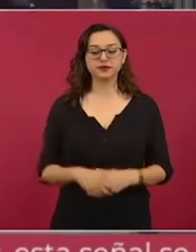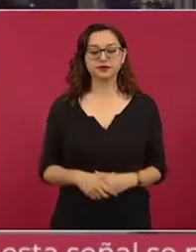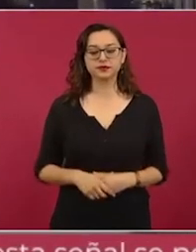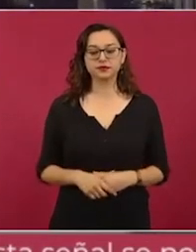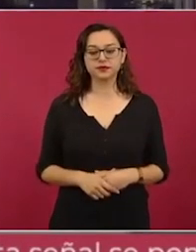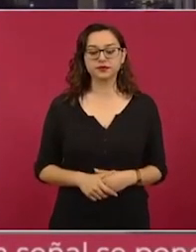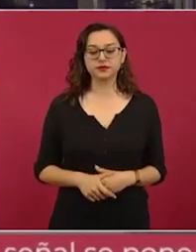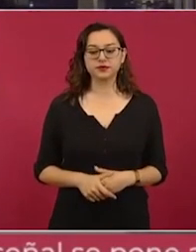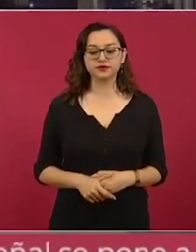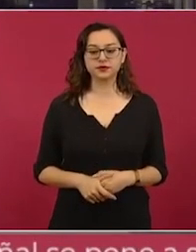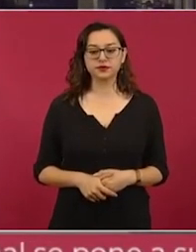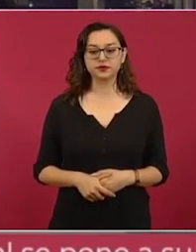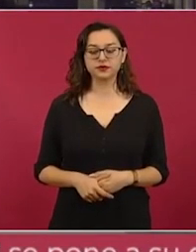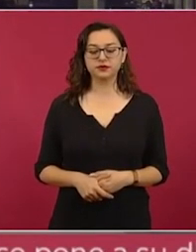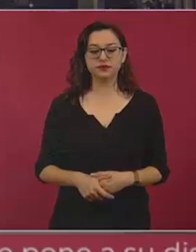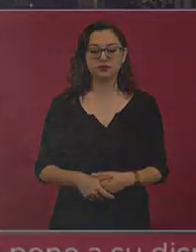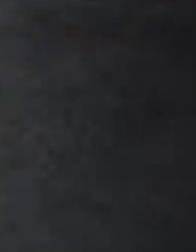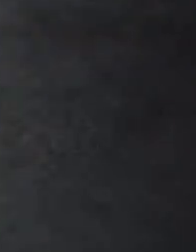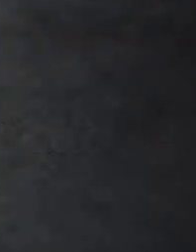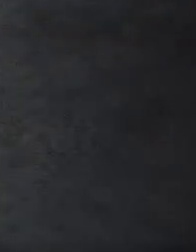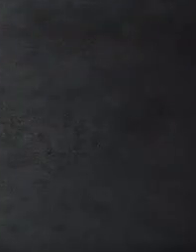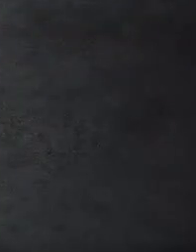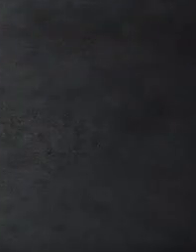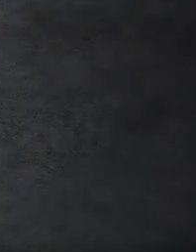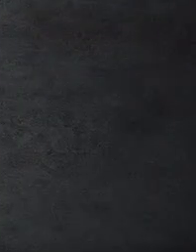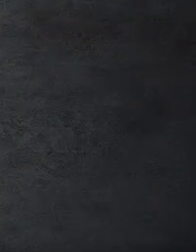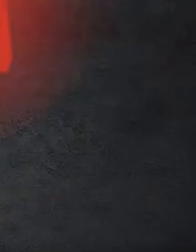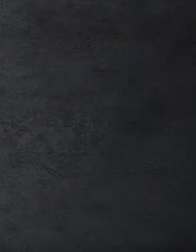gracias muy bien